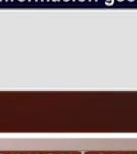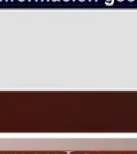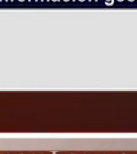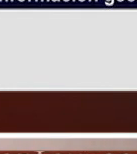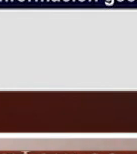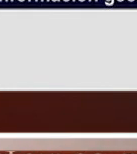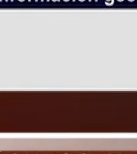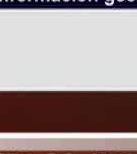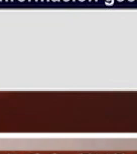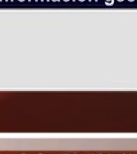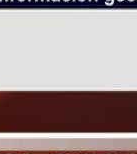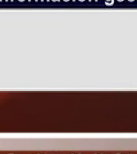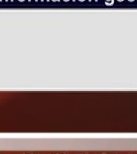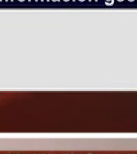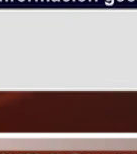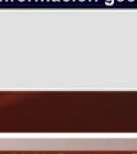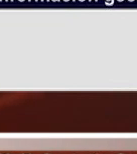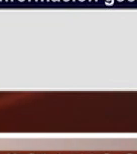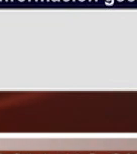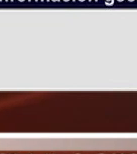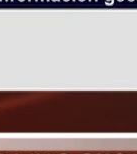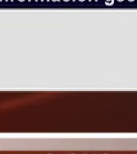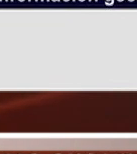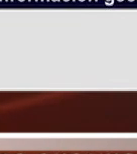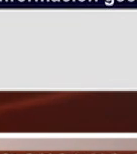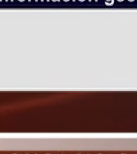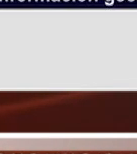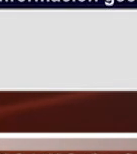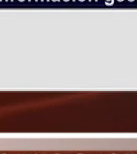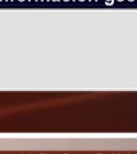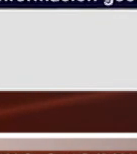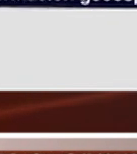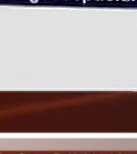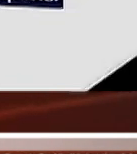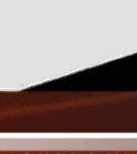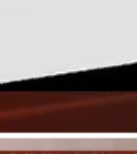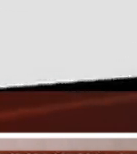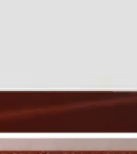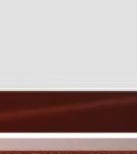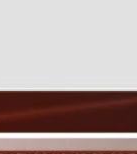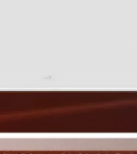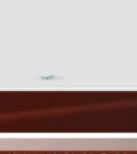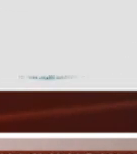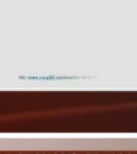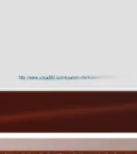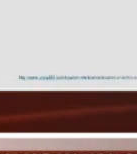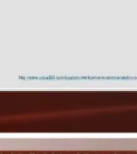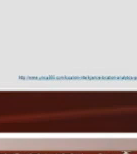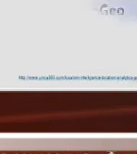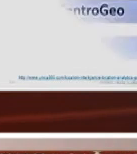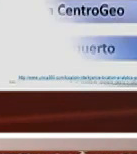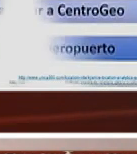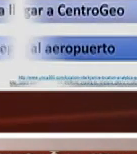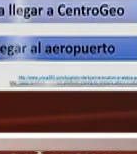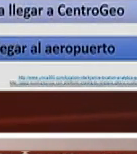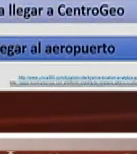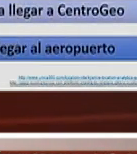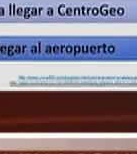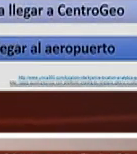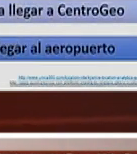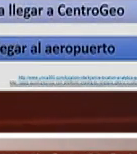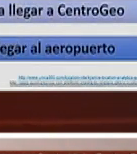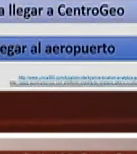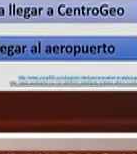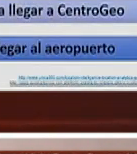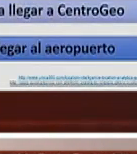último algo que es muy importante que es el diseño y publicación de estos mapas en la web el centro geo